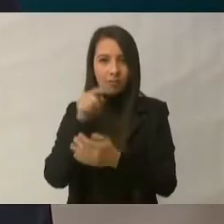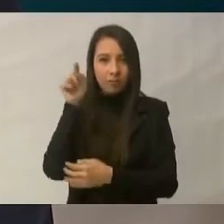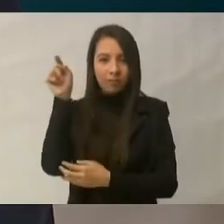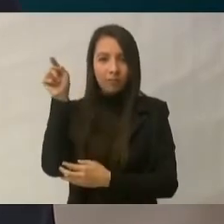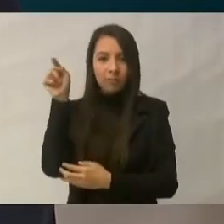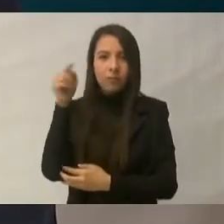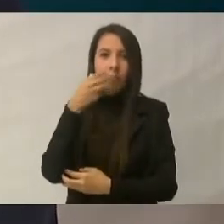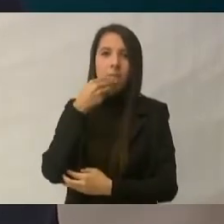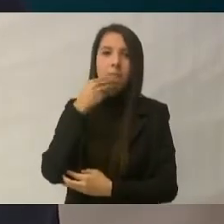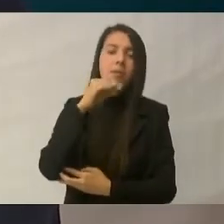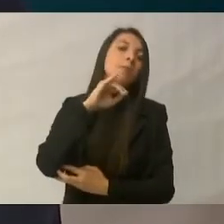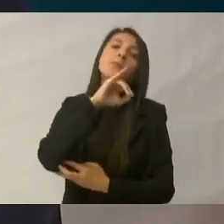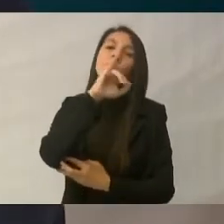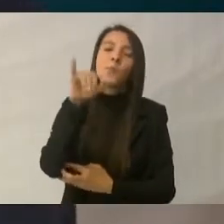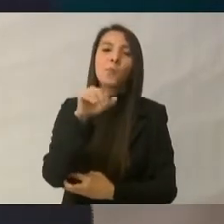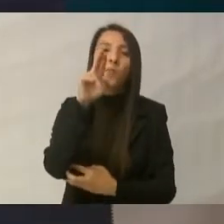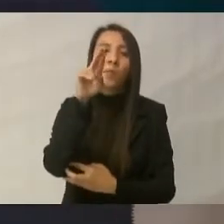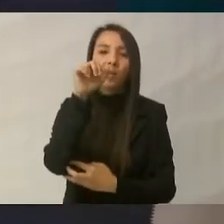Guerra,